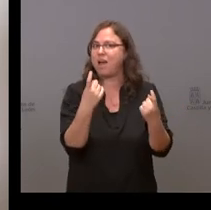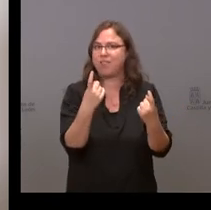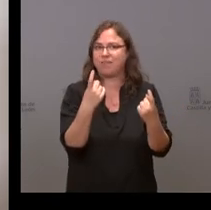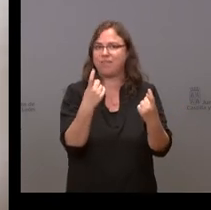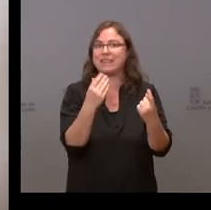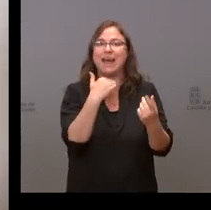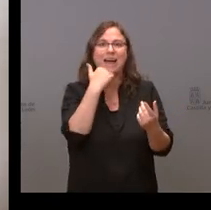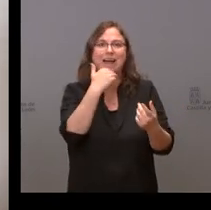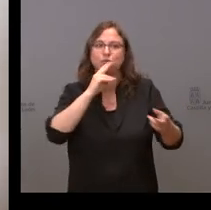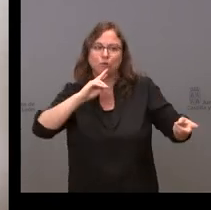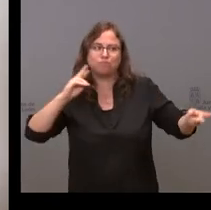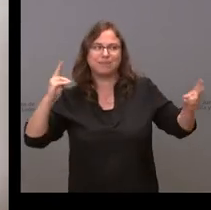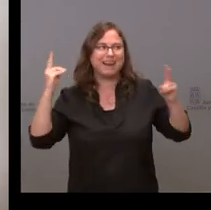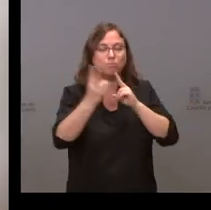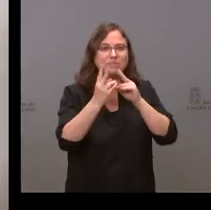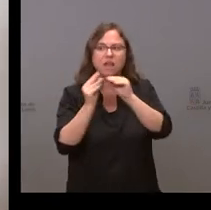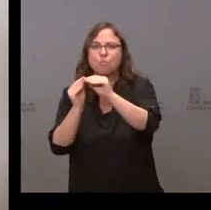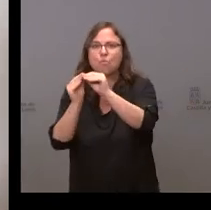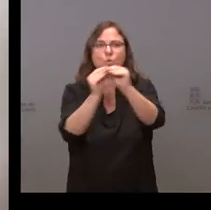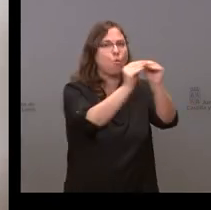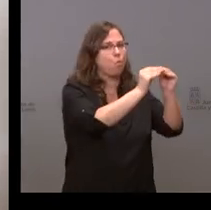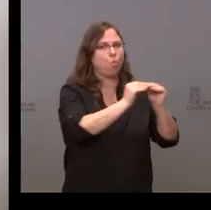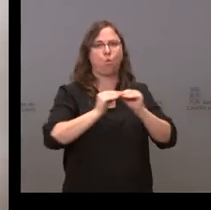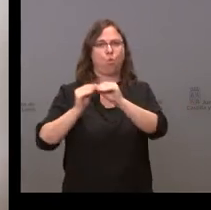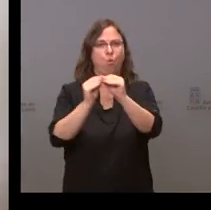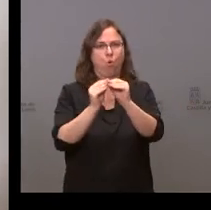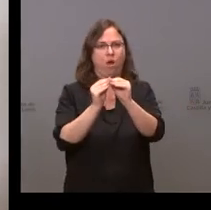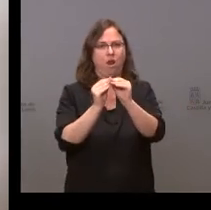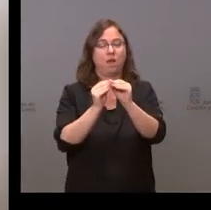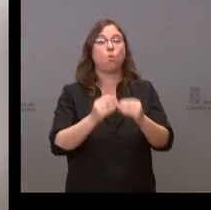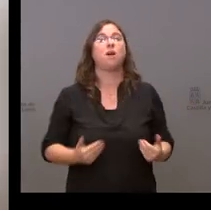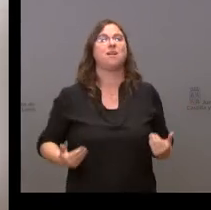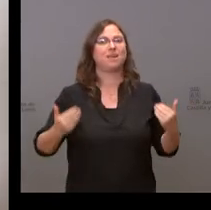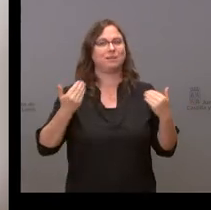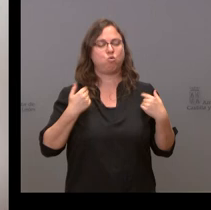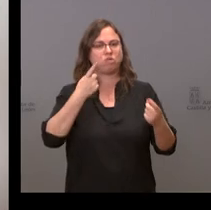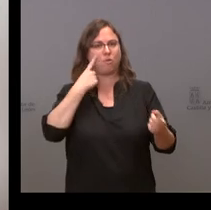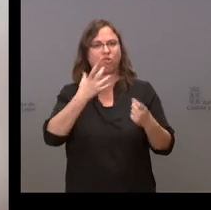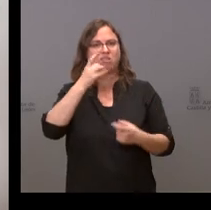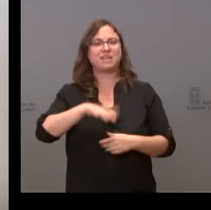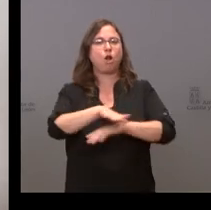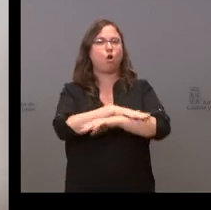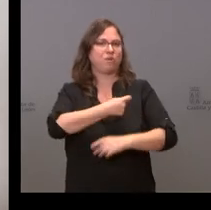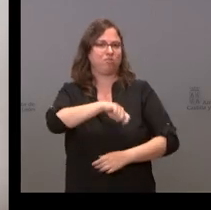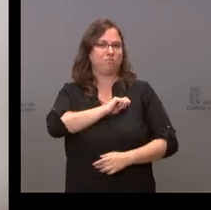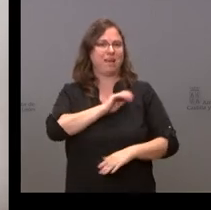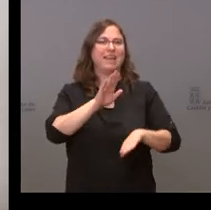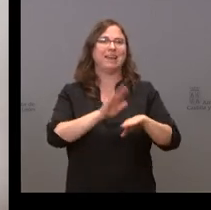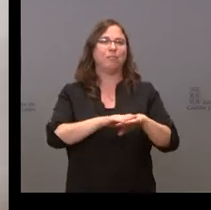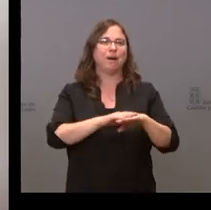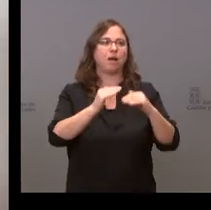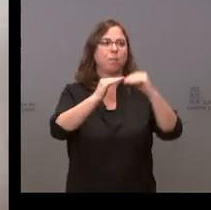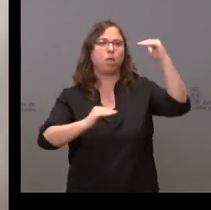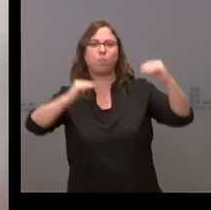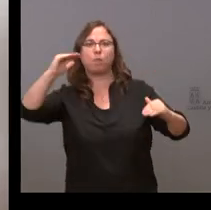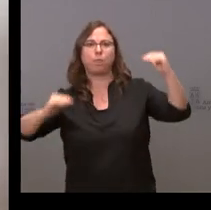dé una respuesta uniforme, igual, coordinada por el Gobierno de España para que no haya tratamientos desiguales